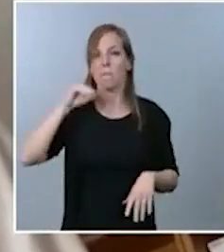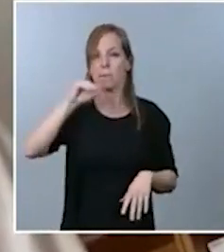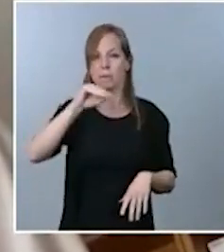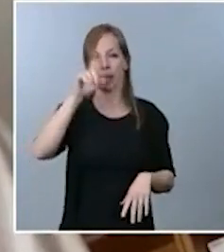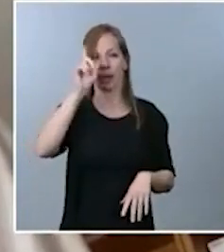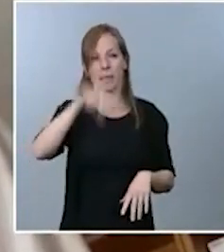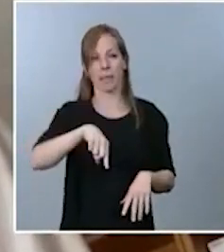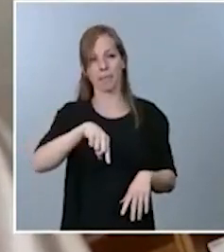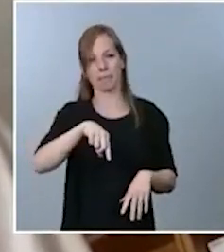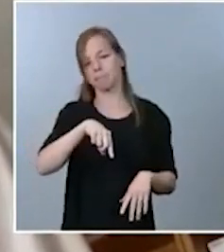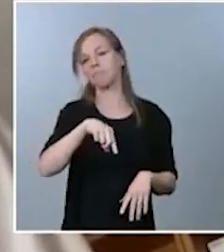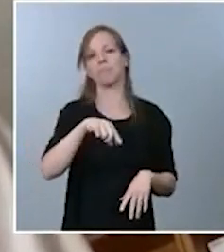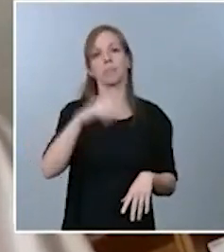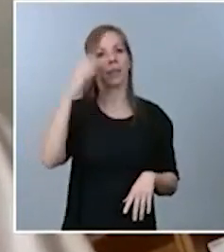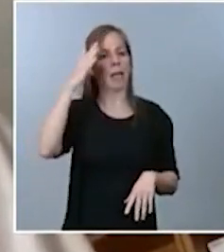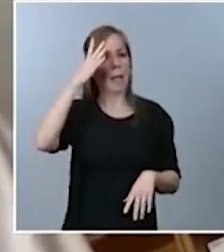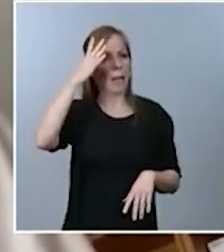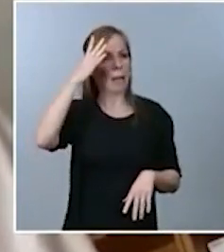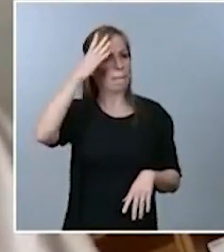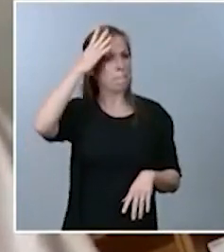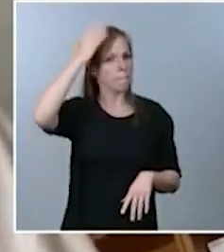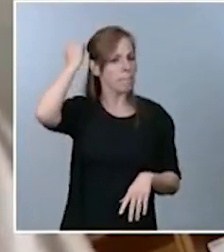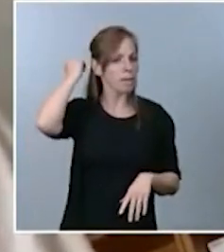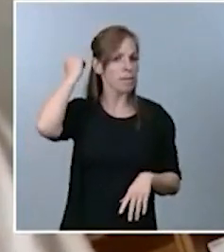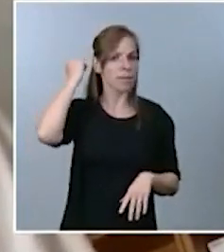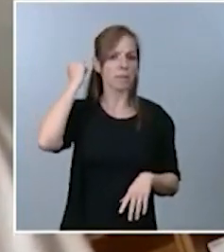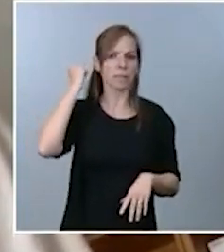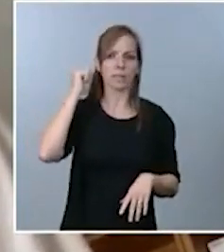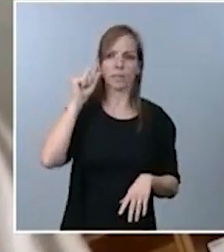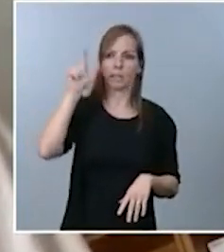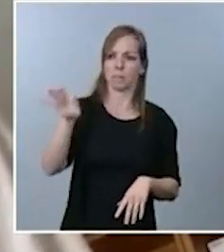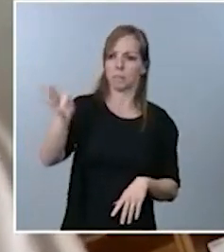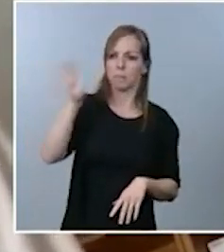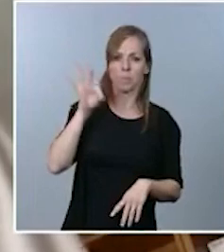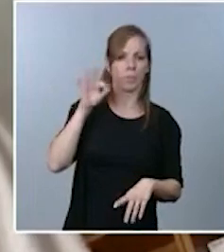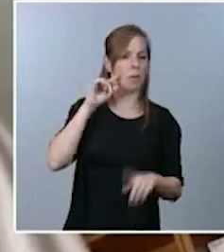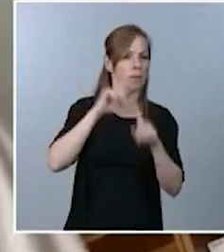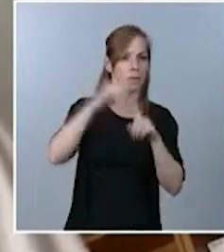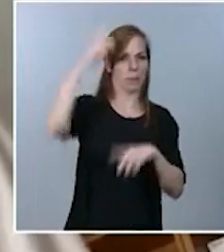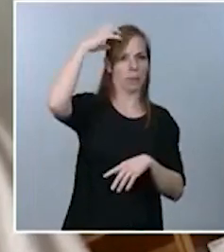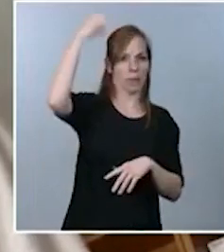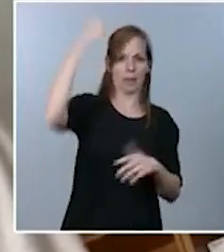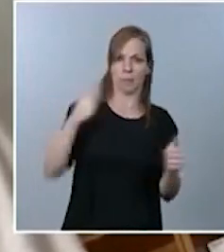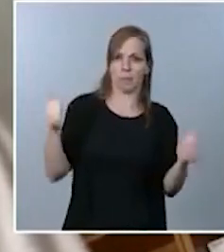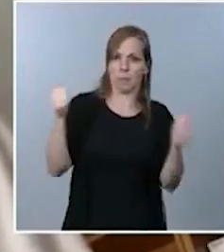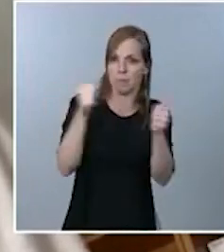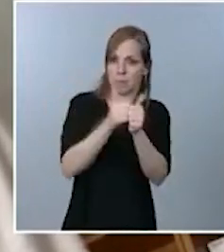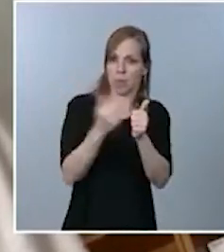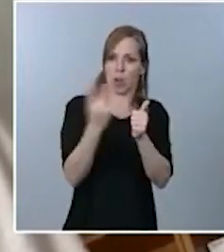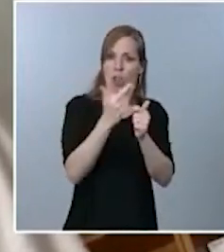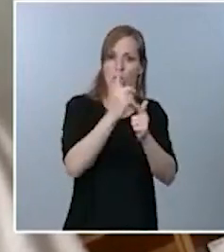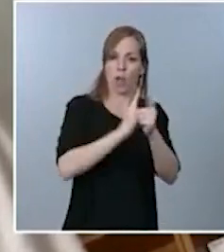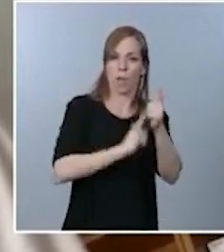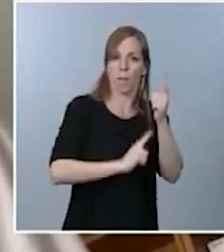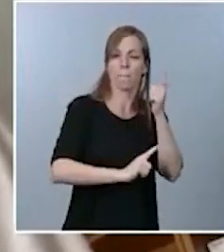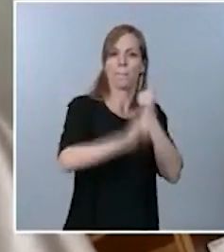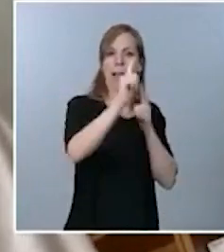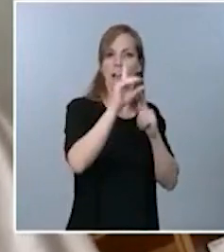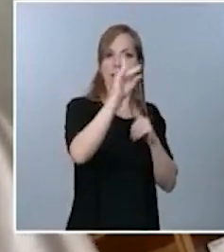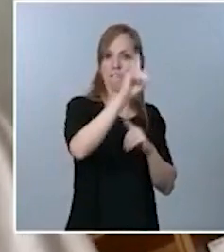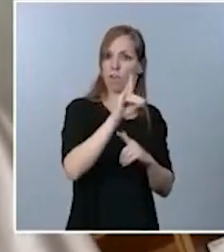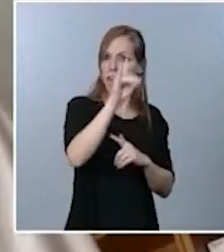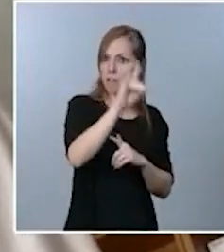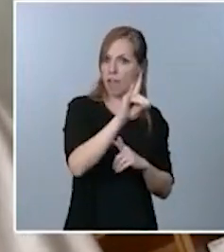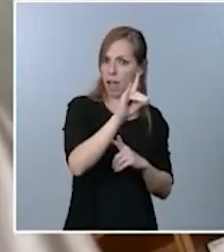Pablo Iglesias fue el ministro elegido para acompañar al rey en su viaje a Bolivia y si creen ustedes que debería haberse abstenido de